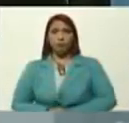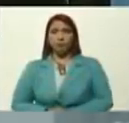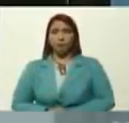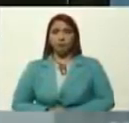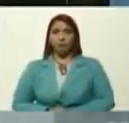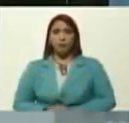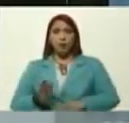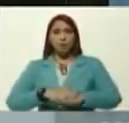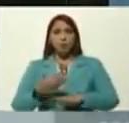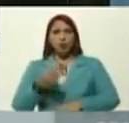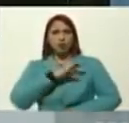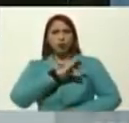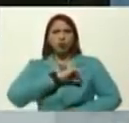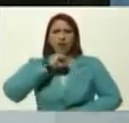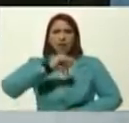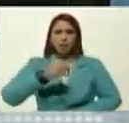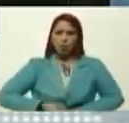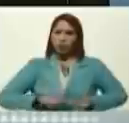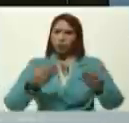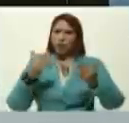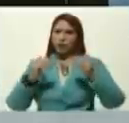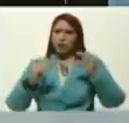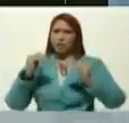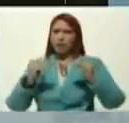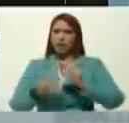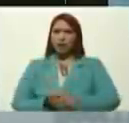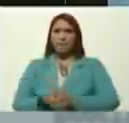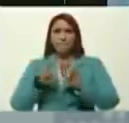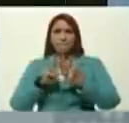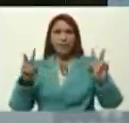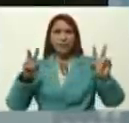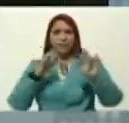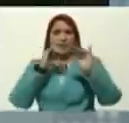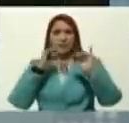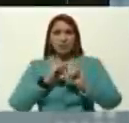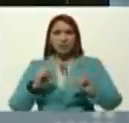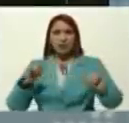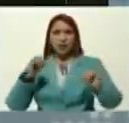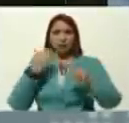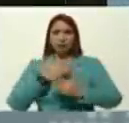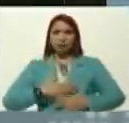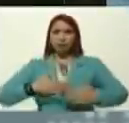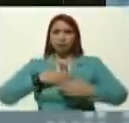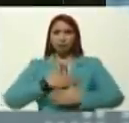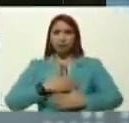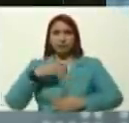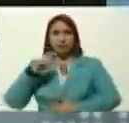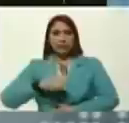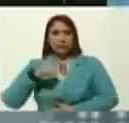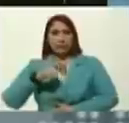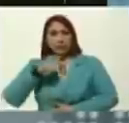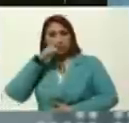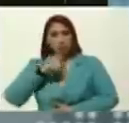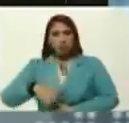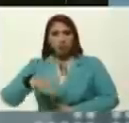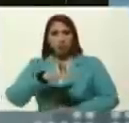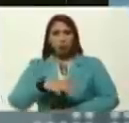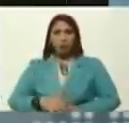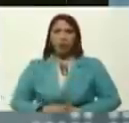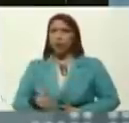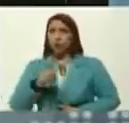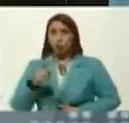porque es el socialismo, lo que le va a dar estabilidad, paz, y felicidad, y satisfacción, de las necesidades, a un pueblo, no es el